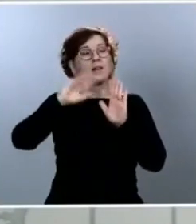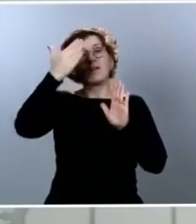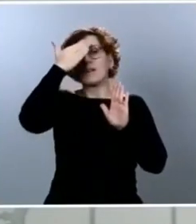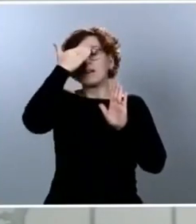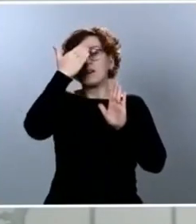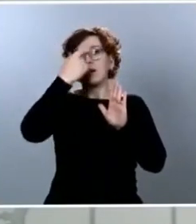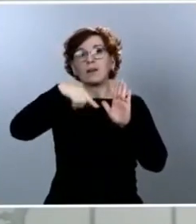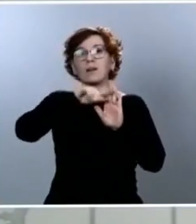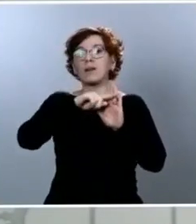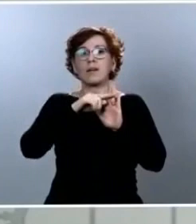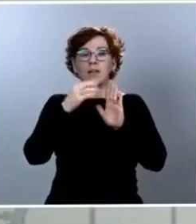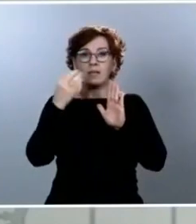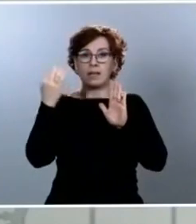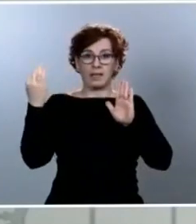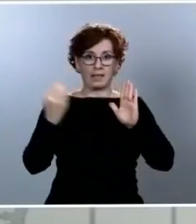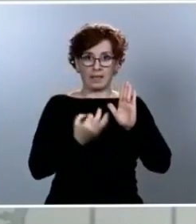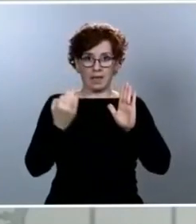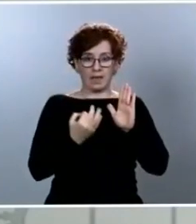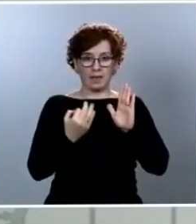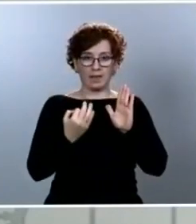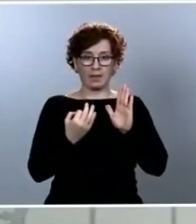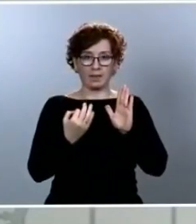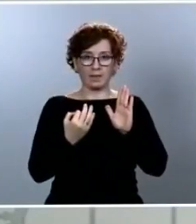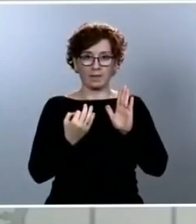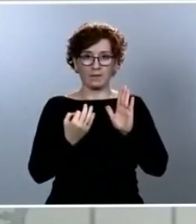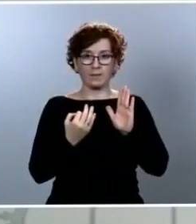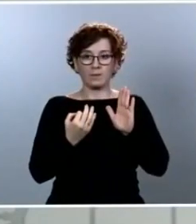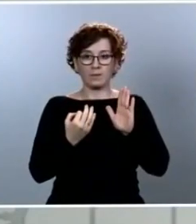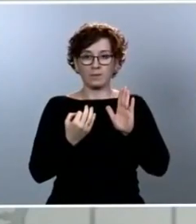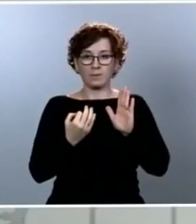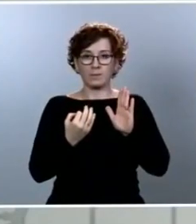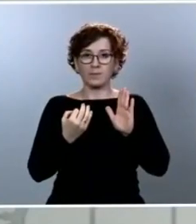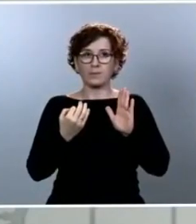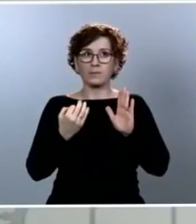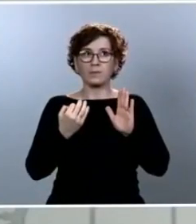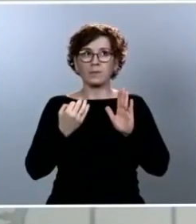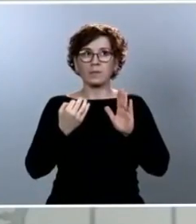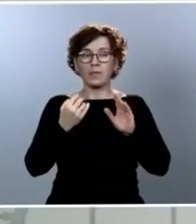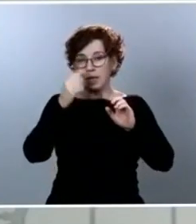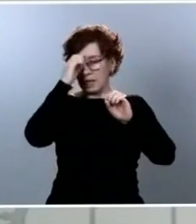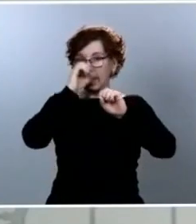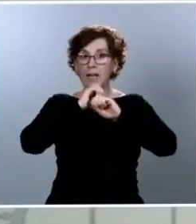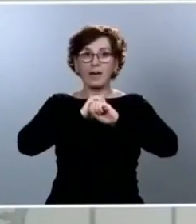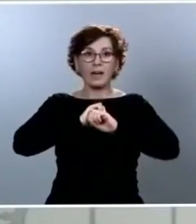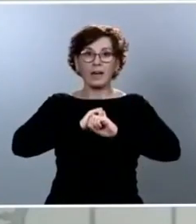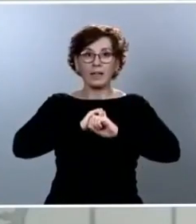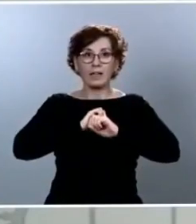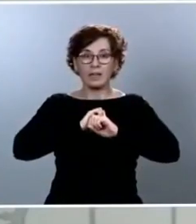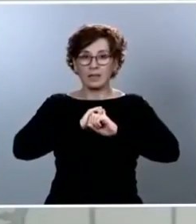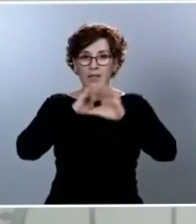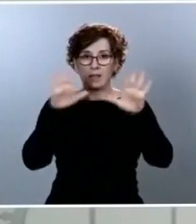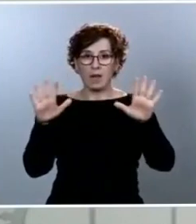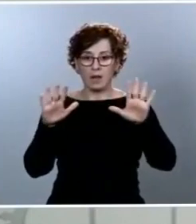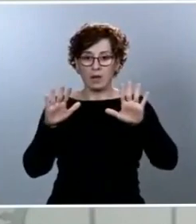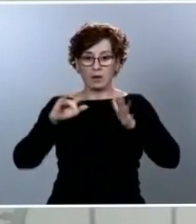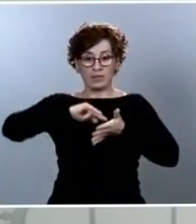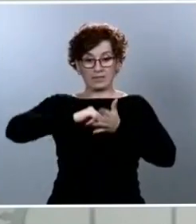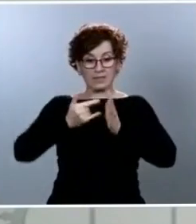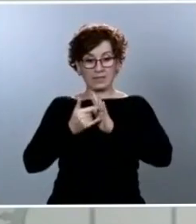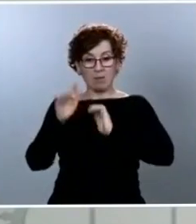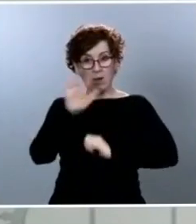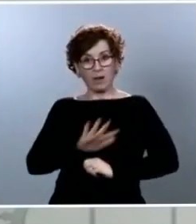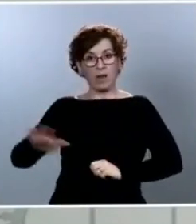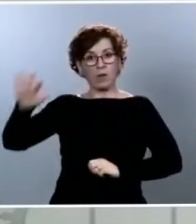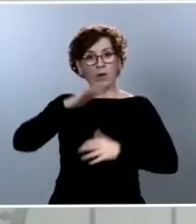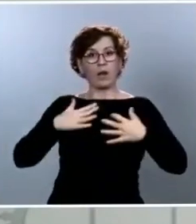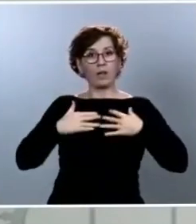dicho en mi primera intervención, y es que tenemos que reforzar las capacidades estratégicas del Sistema Nacional de Salud, en todos y cada